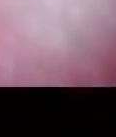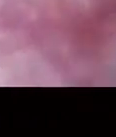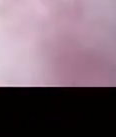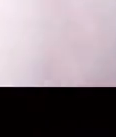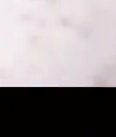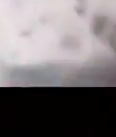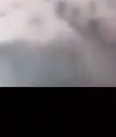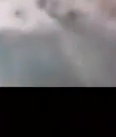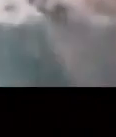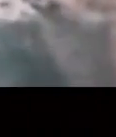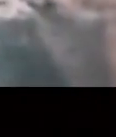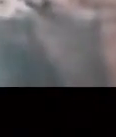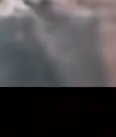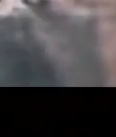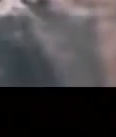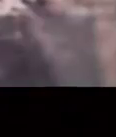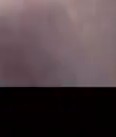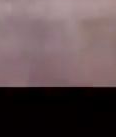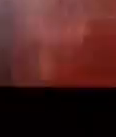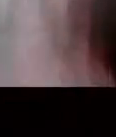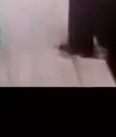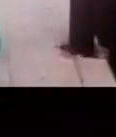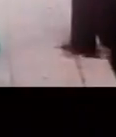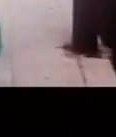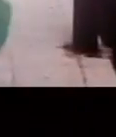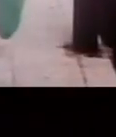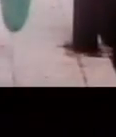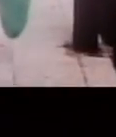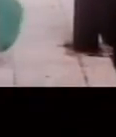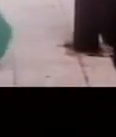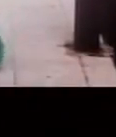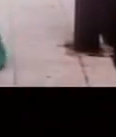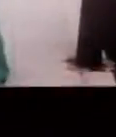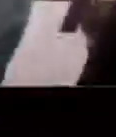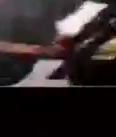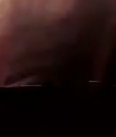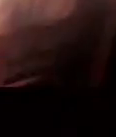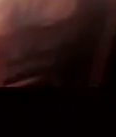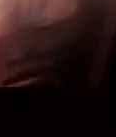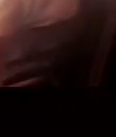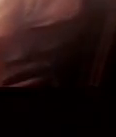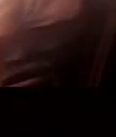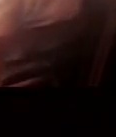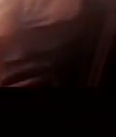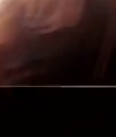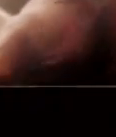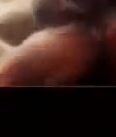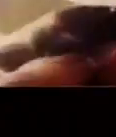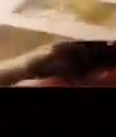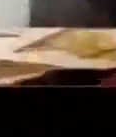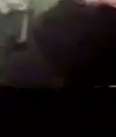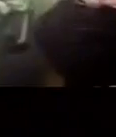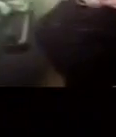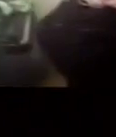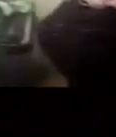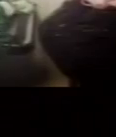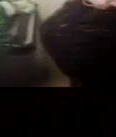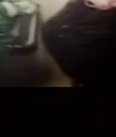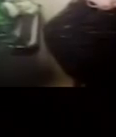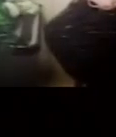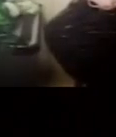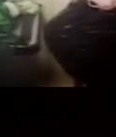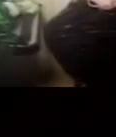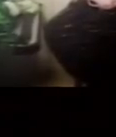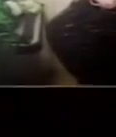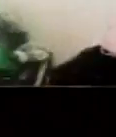Es real y está entre nosotros. Nos toca ser responsables y disciplinados. Ser responsables hoy significa